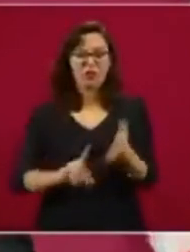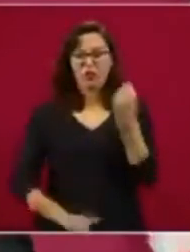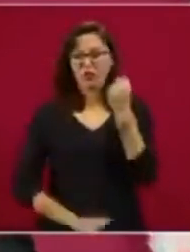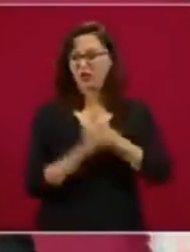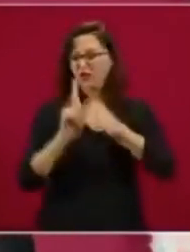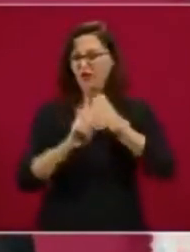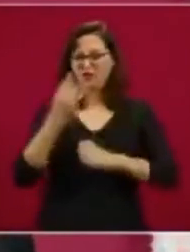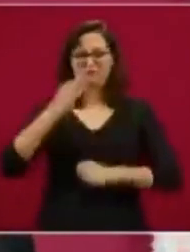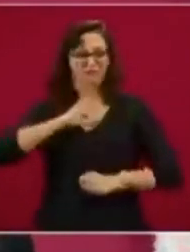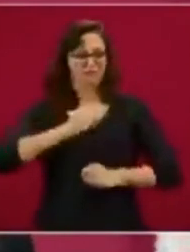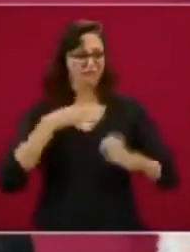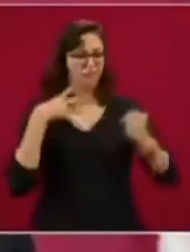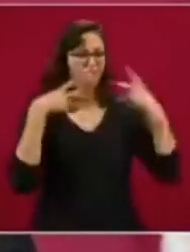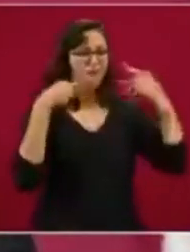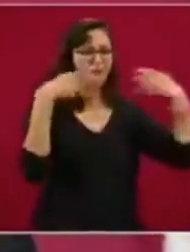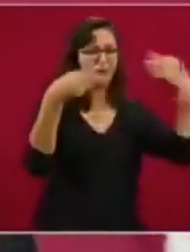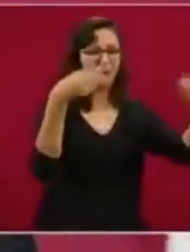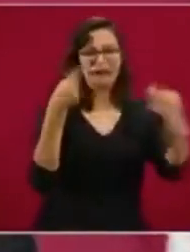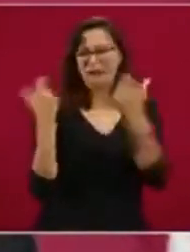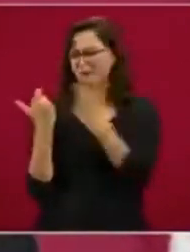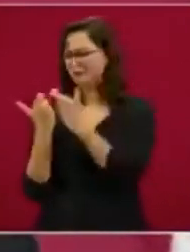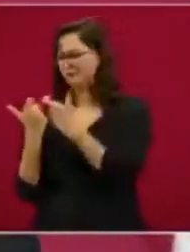pandemia y la crisis económica.